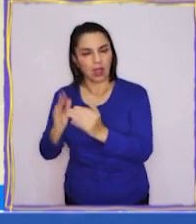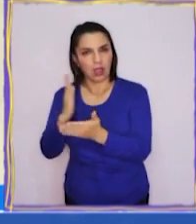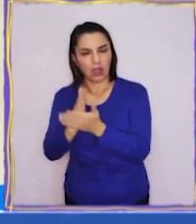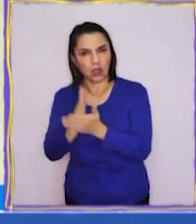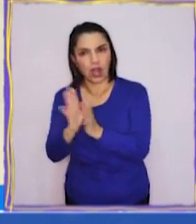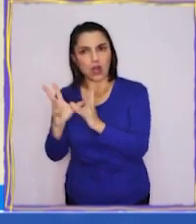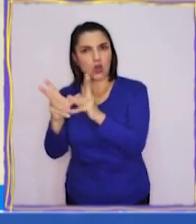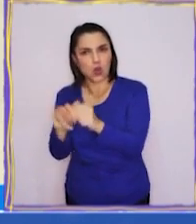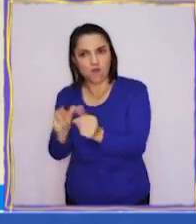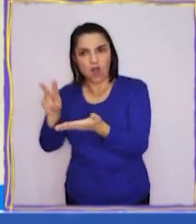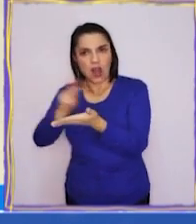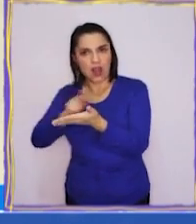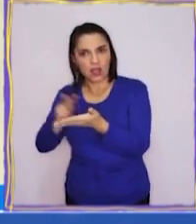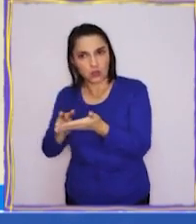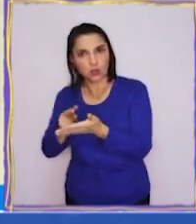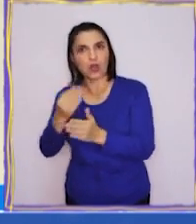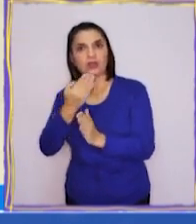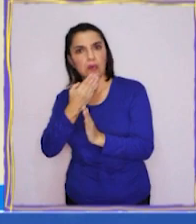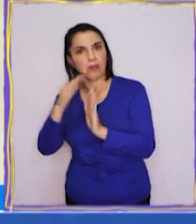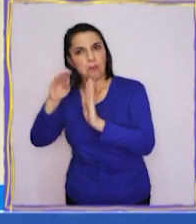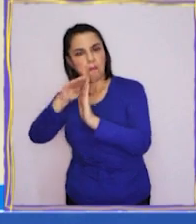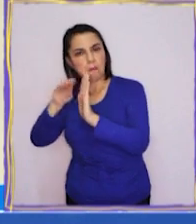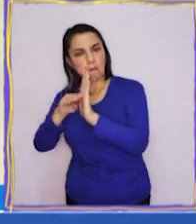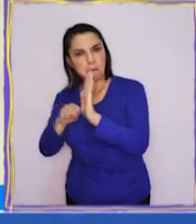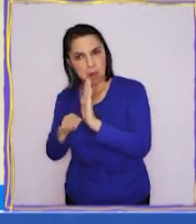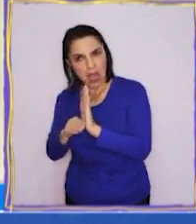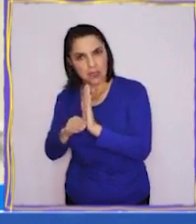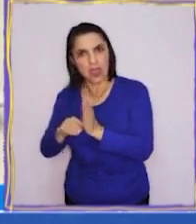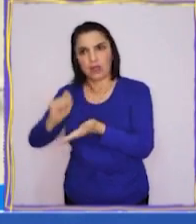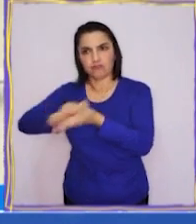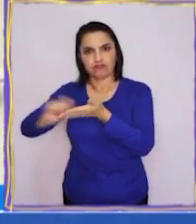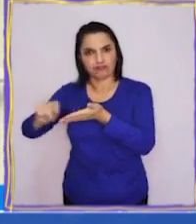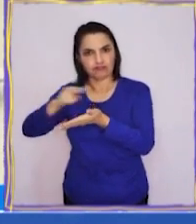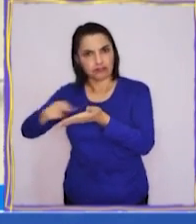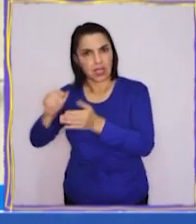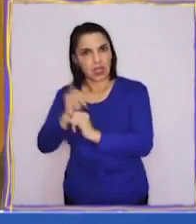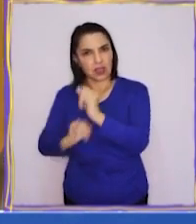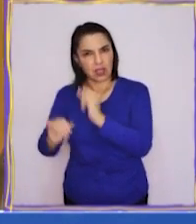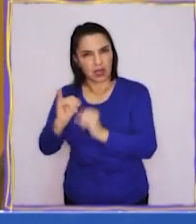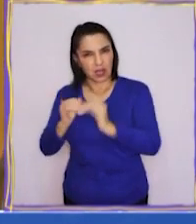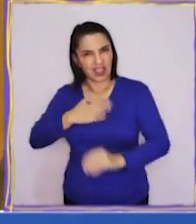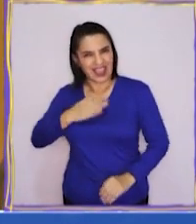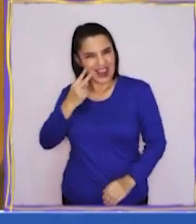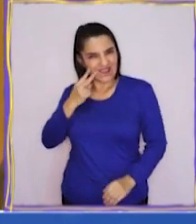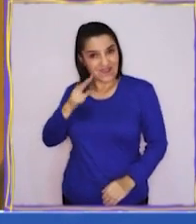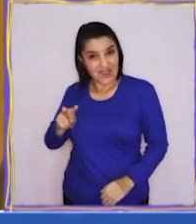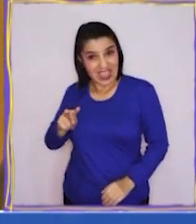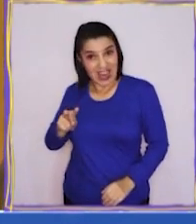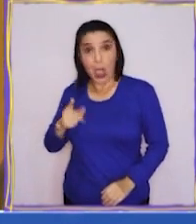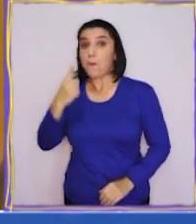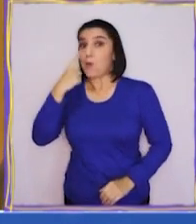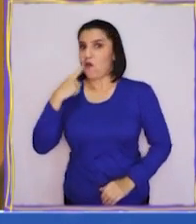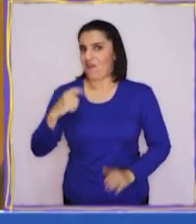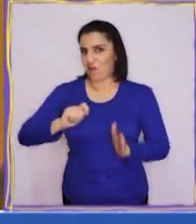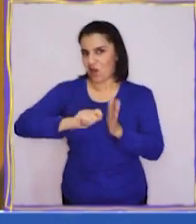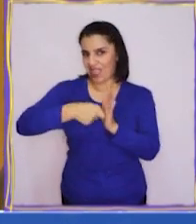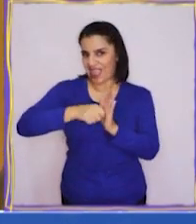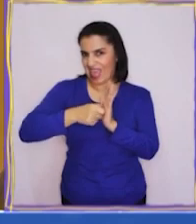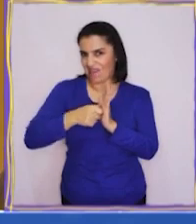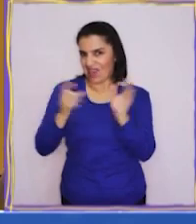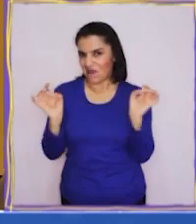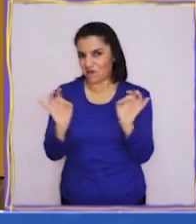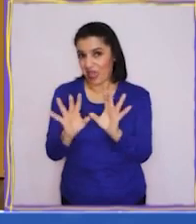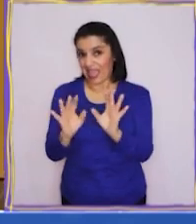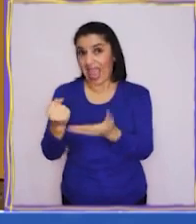de clubes de lectura, que también son llamados planes de lectoescritura digital. ¿Quieren ver qué hay adentro? Probemos con la llave mágica.